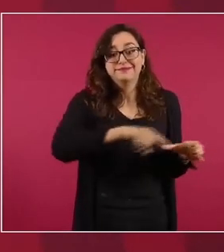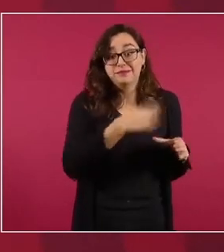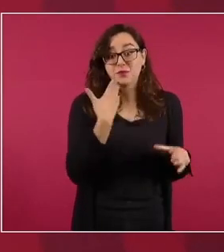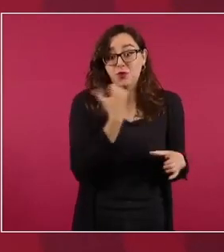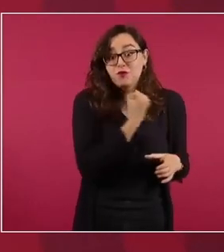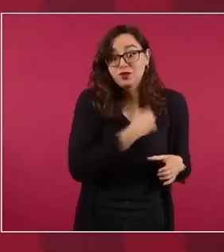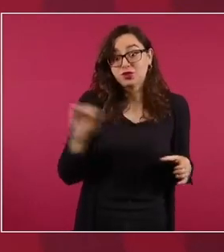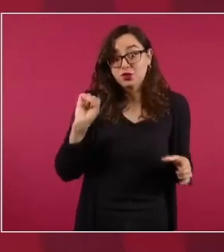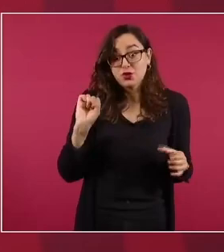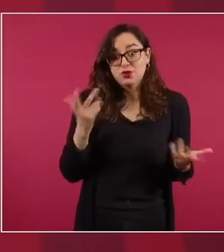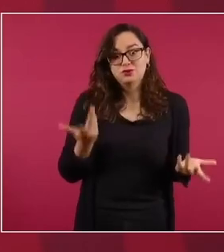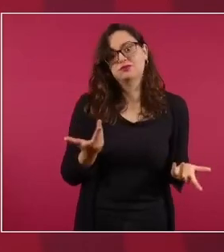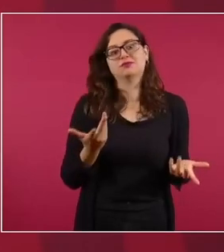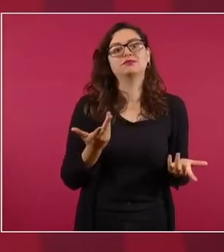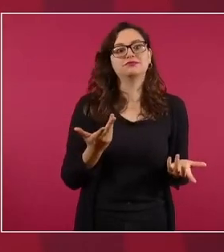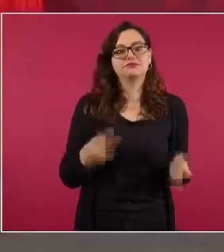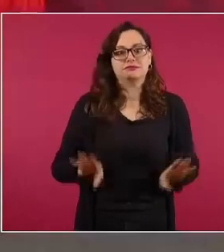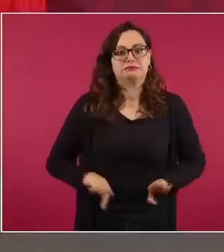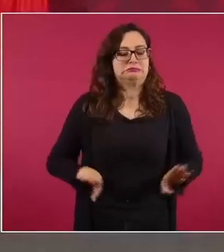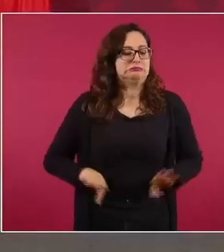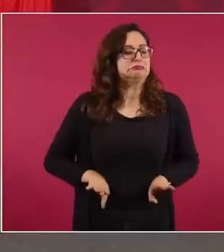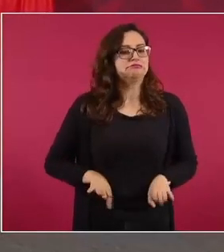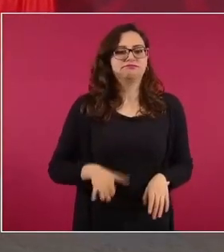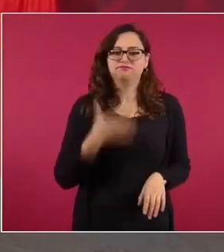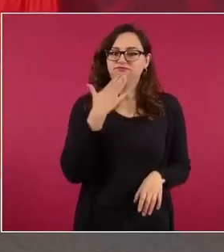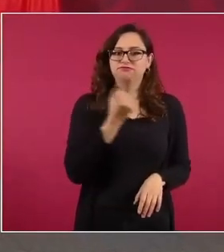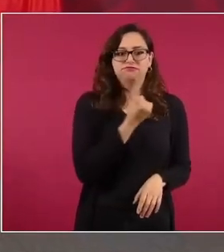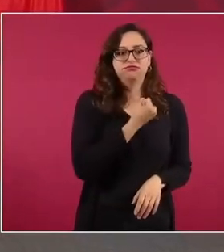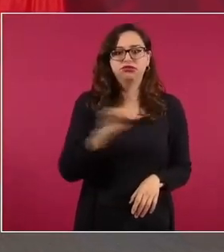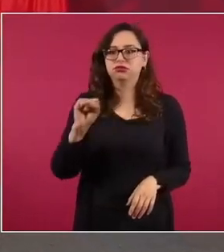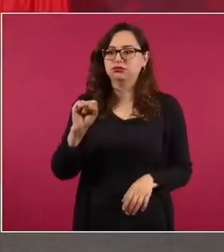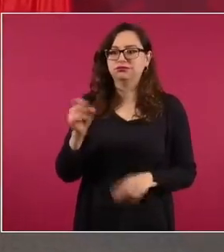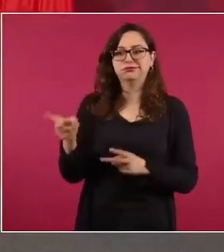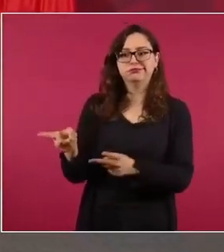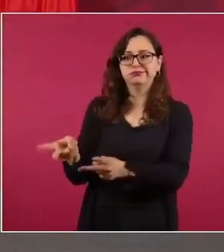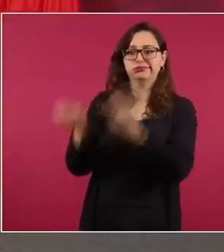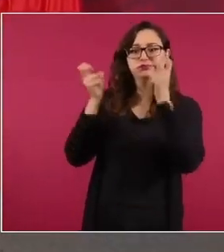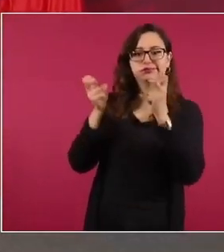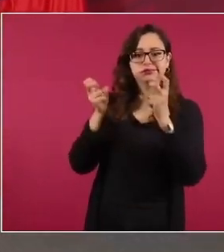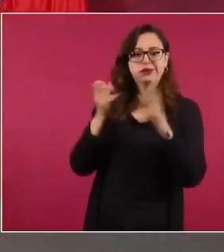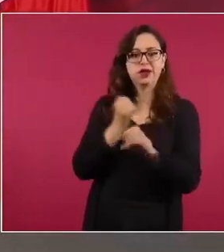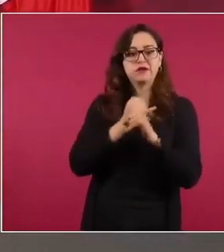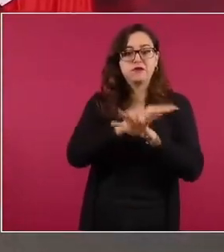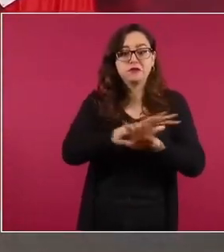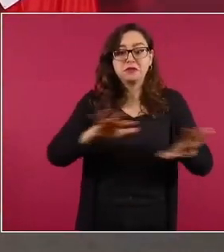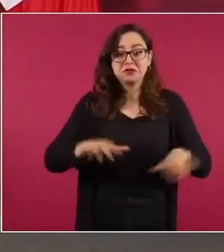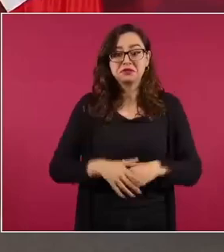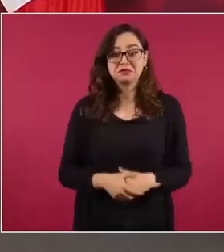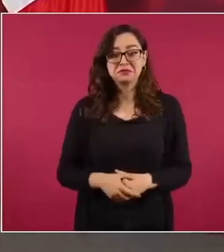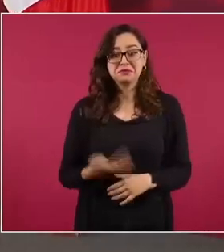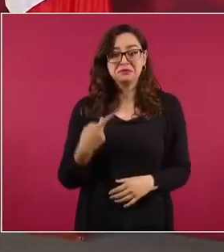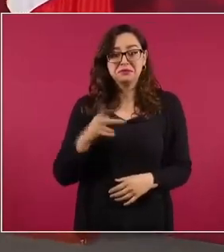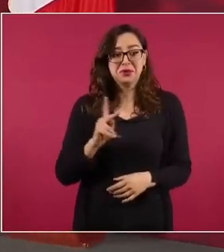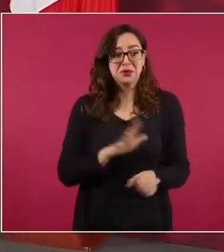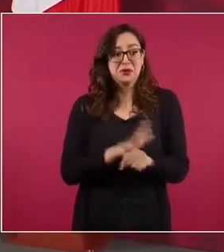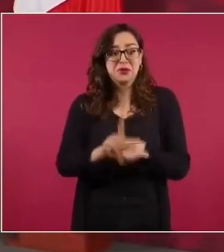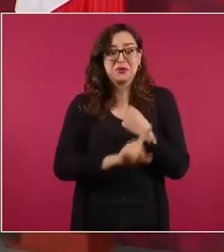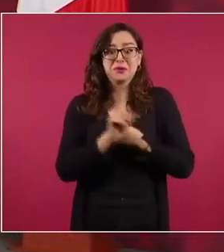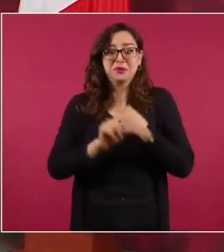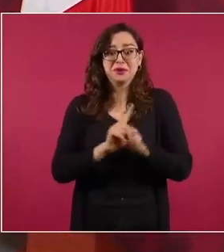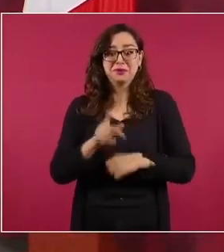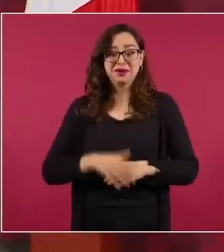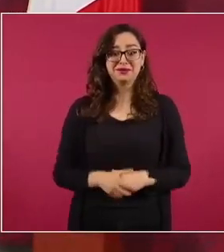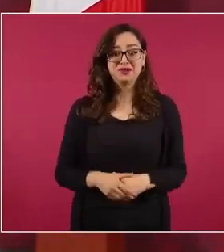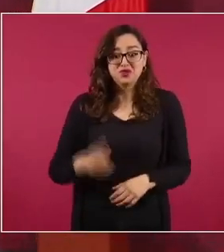meten y sacan toda la información. Pero, pues, es de dominio